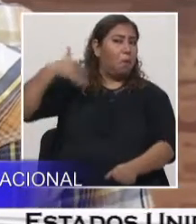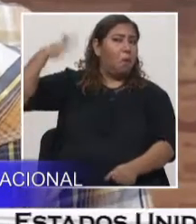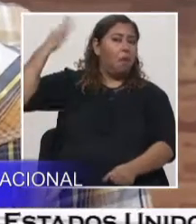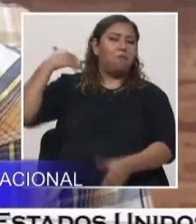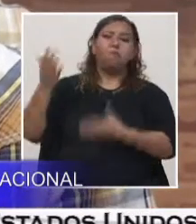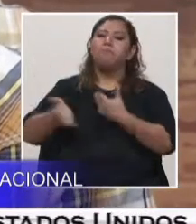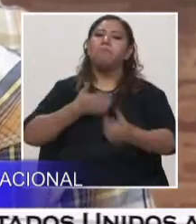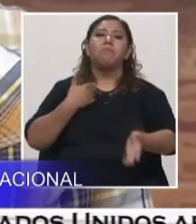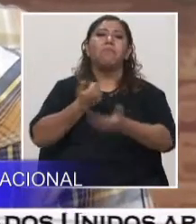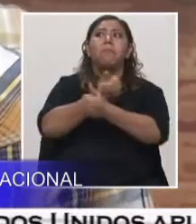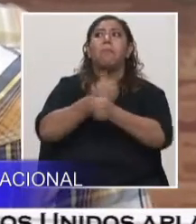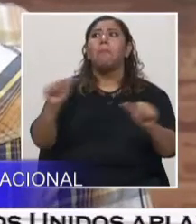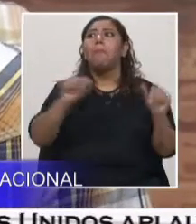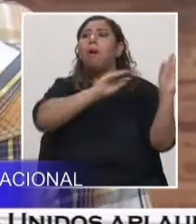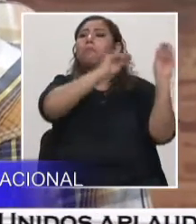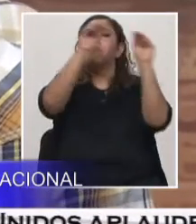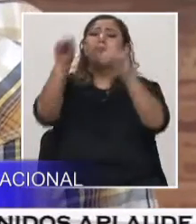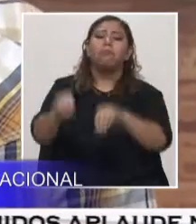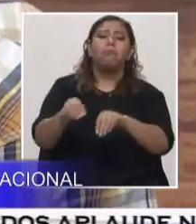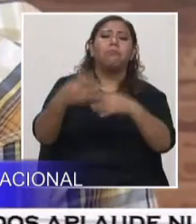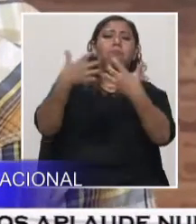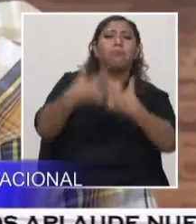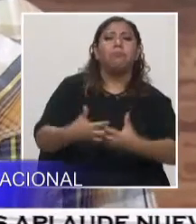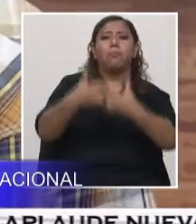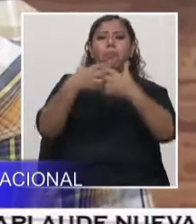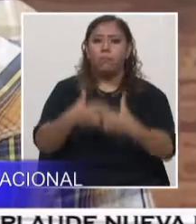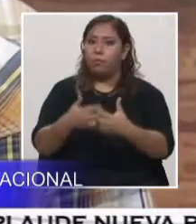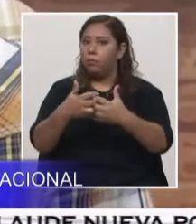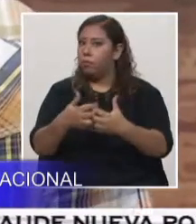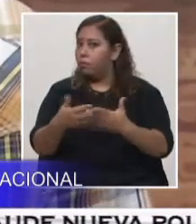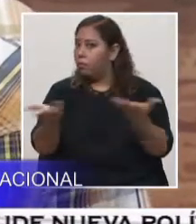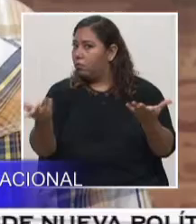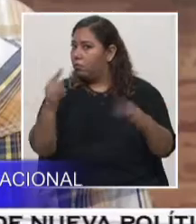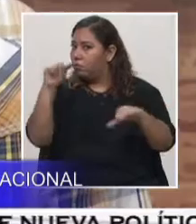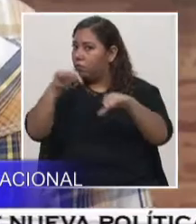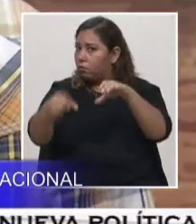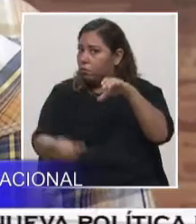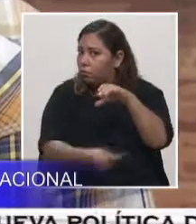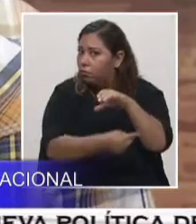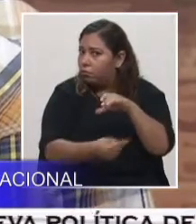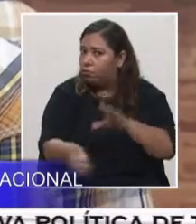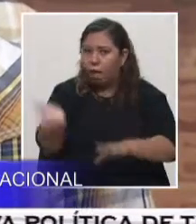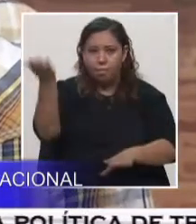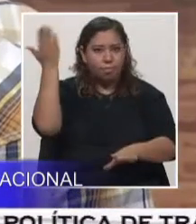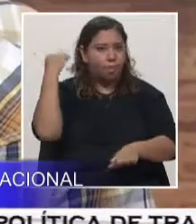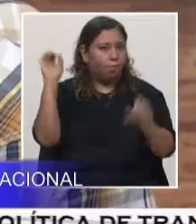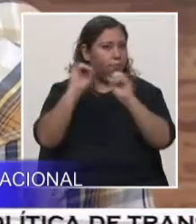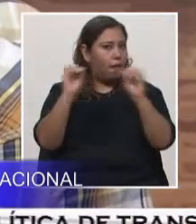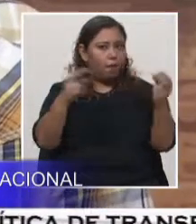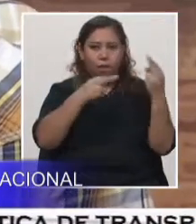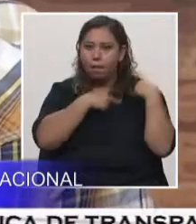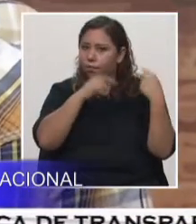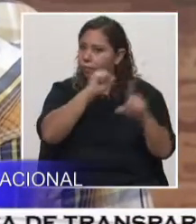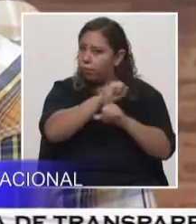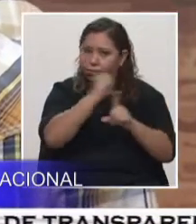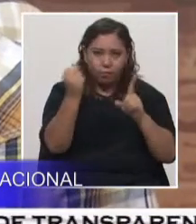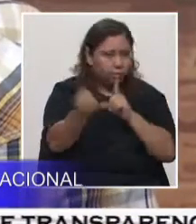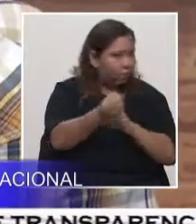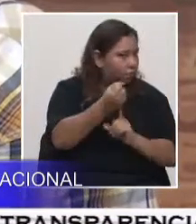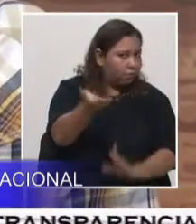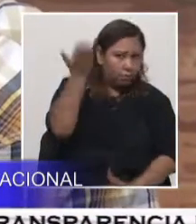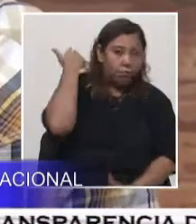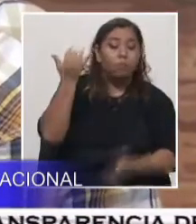técnico, en el tema de responsabilidades ambientales, en el tema de responsabilidades sociales, esta nueva ley